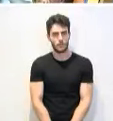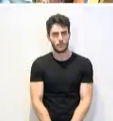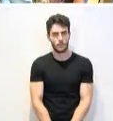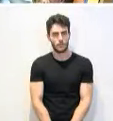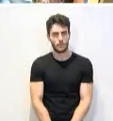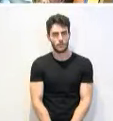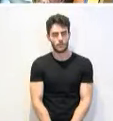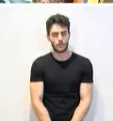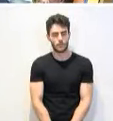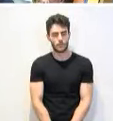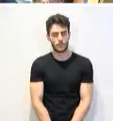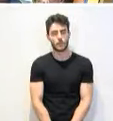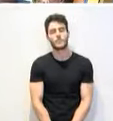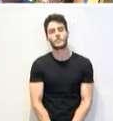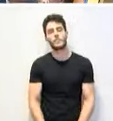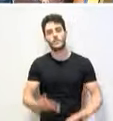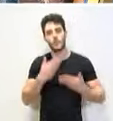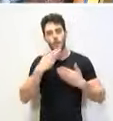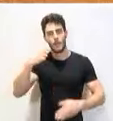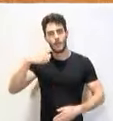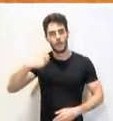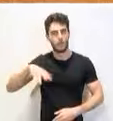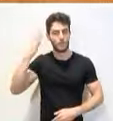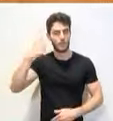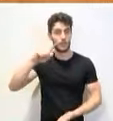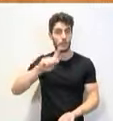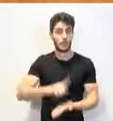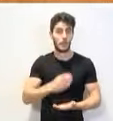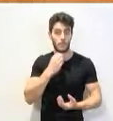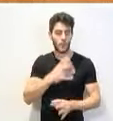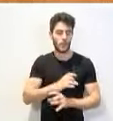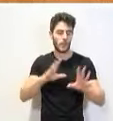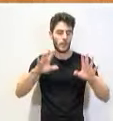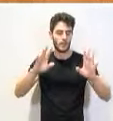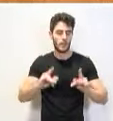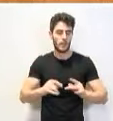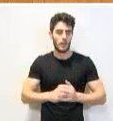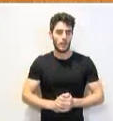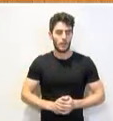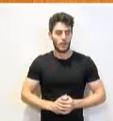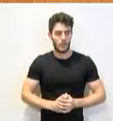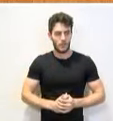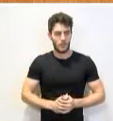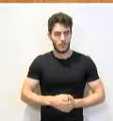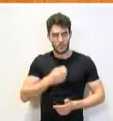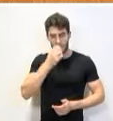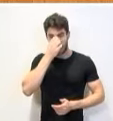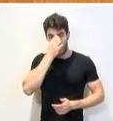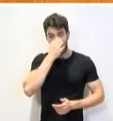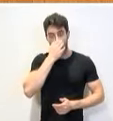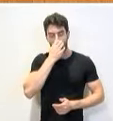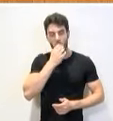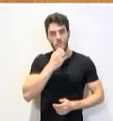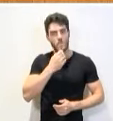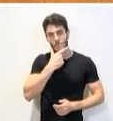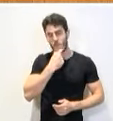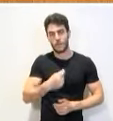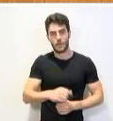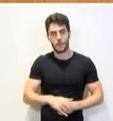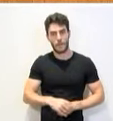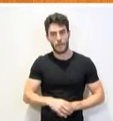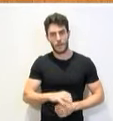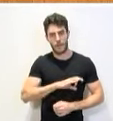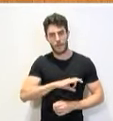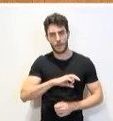Gracias, presidenta, de nuevo. Bueno, pues efectivamente tenían muy fácil, señora